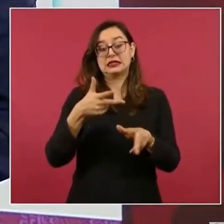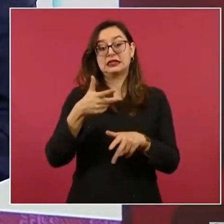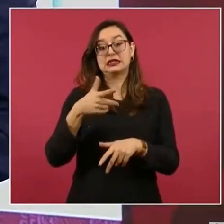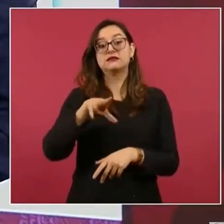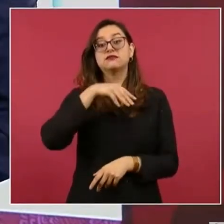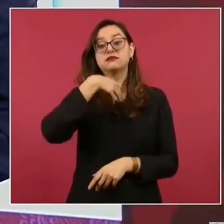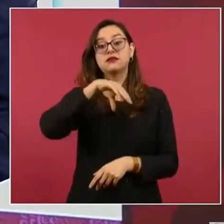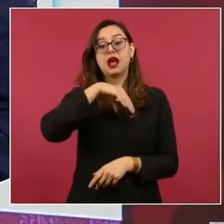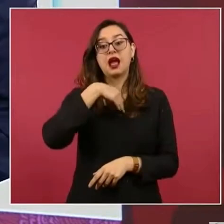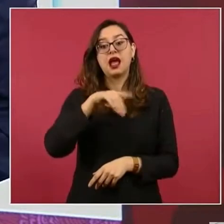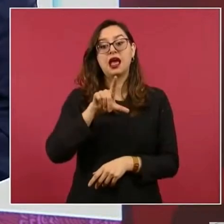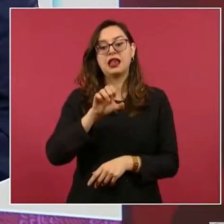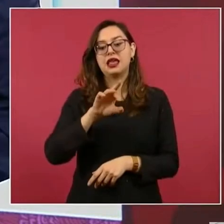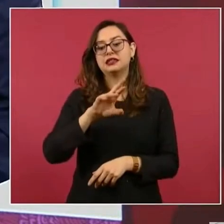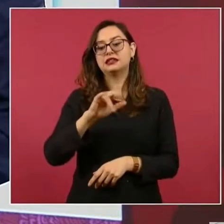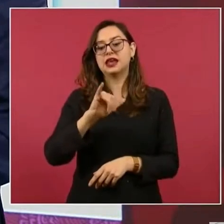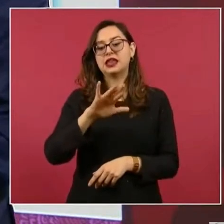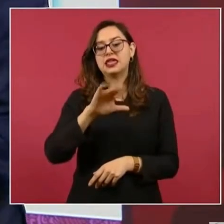minutos